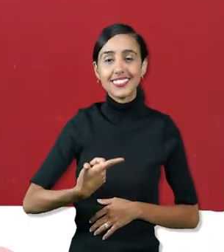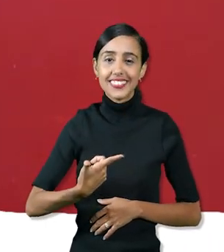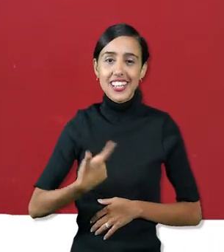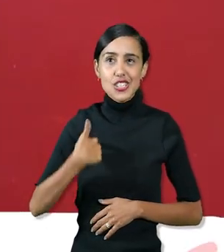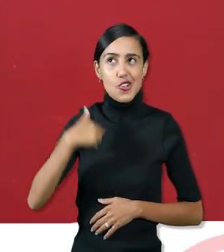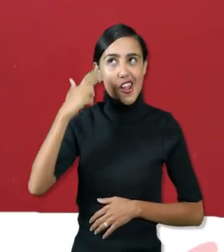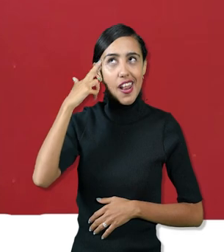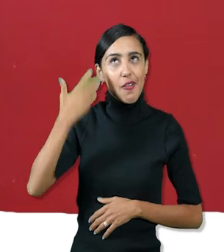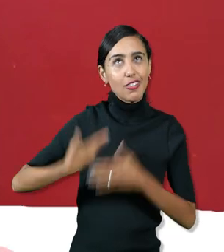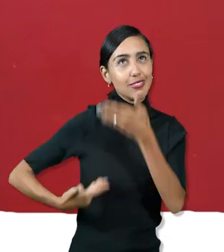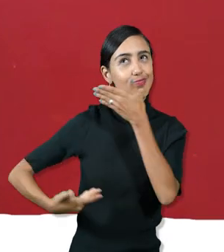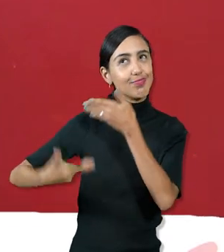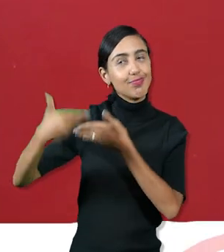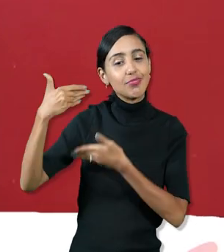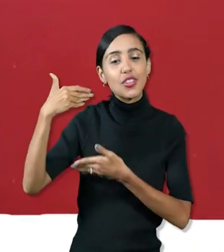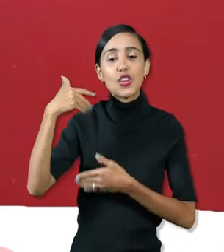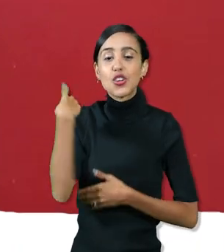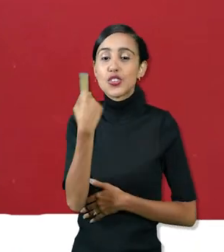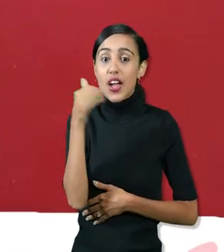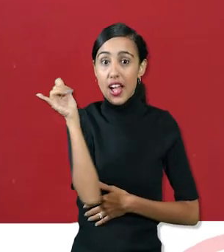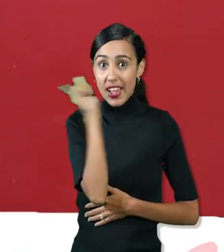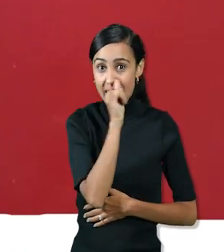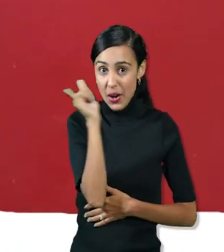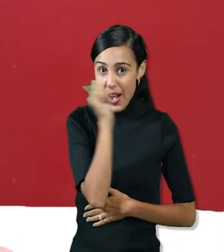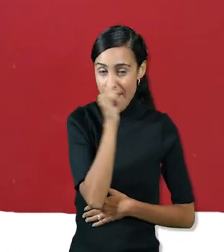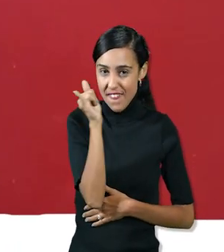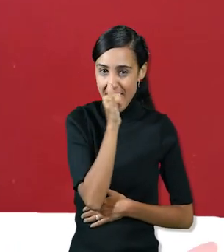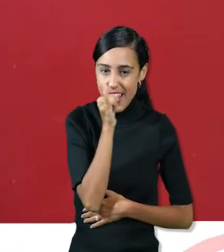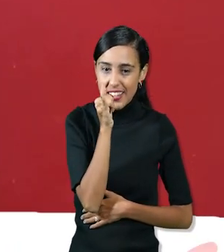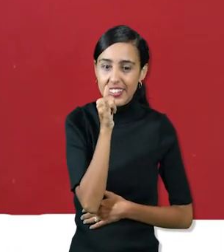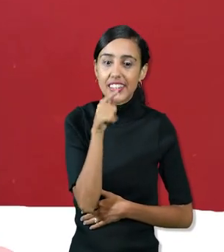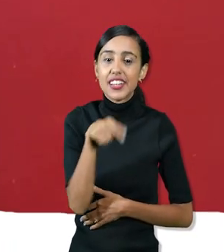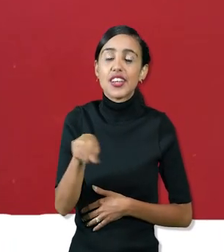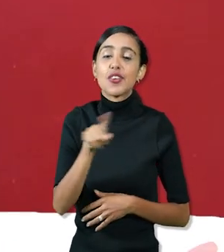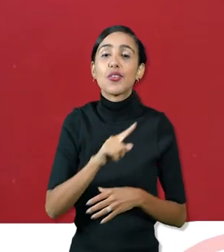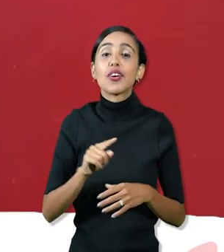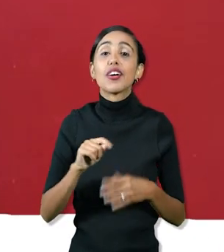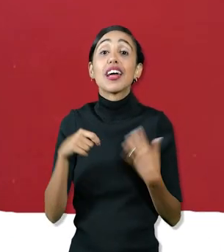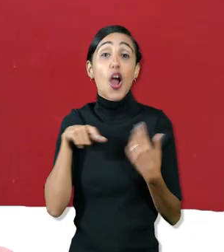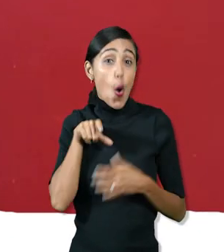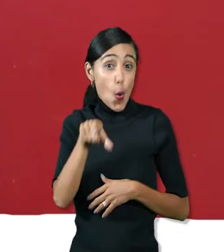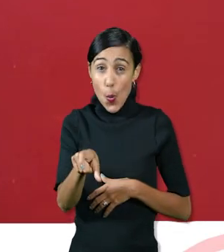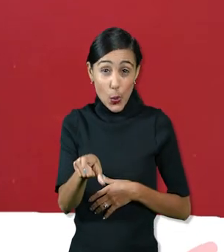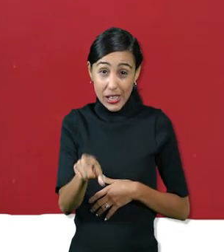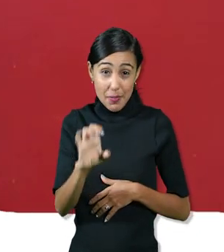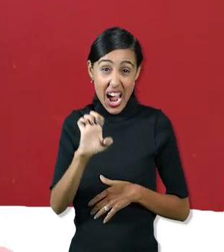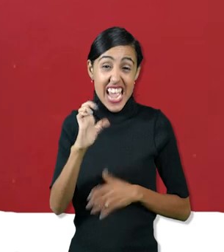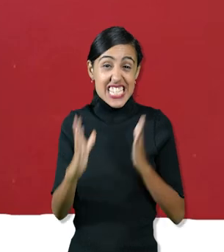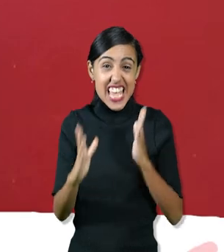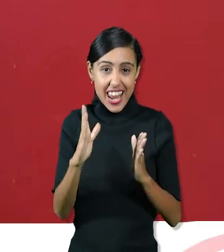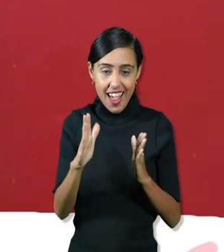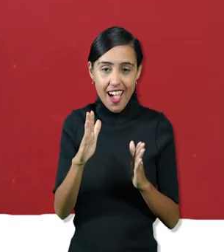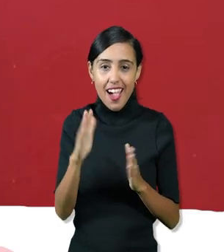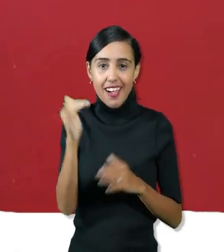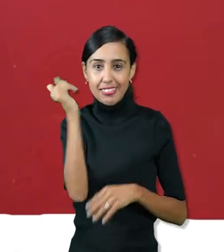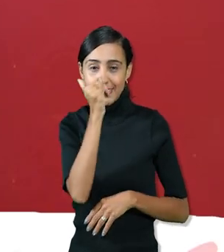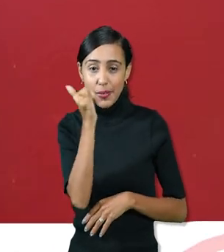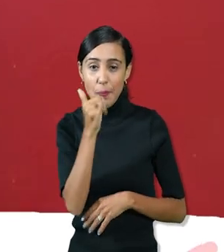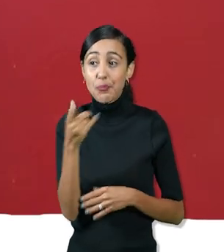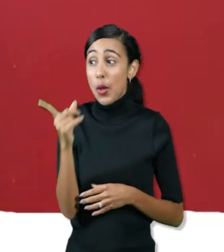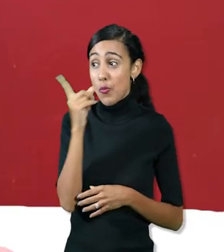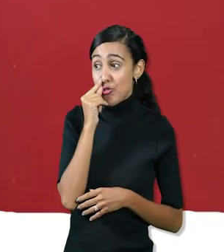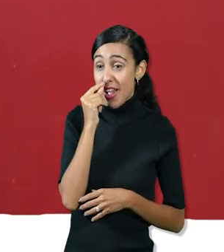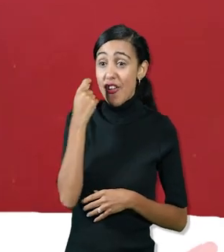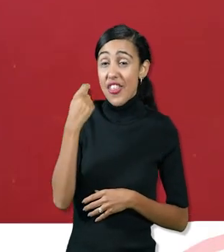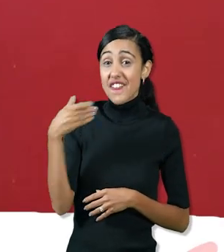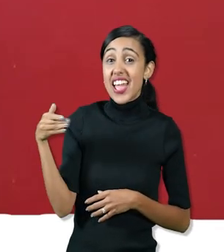recuerdo una vez cuando estábamos grabando el cortometraje Amor de Carta en la última escena cuando el chico tenía